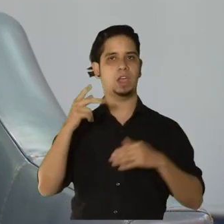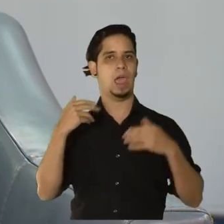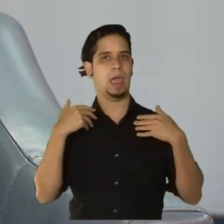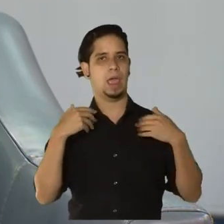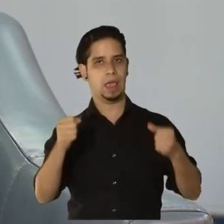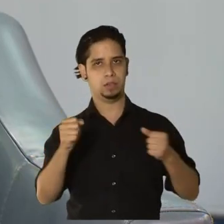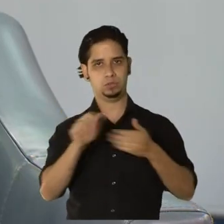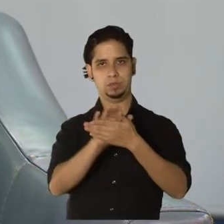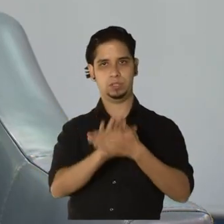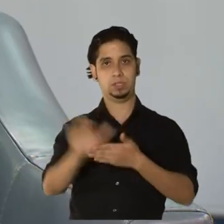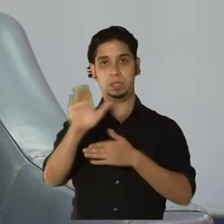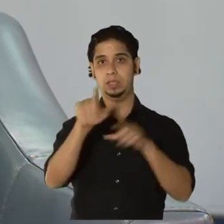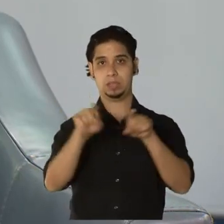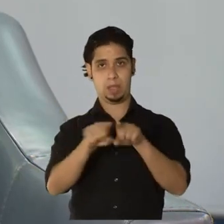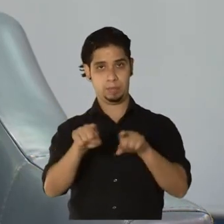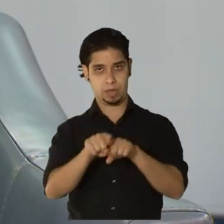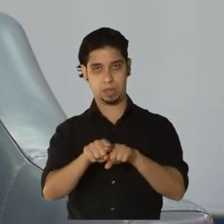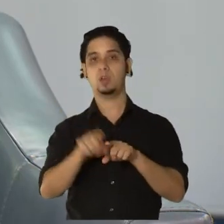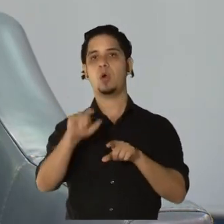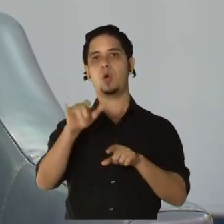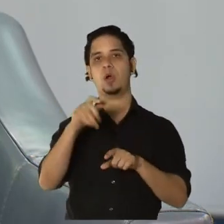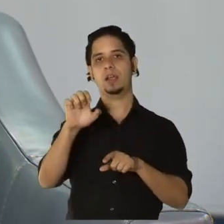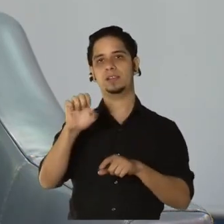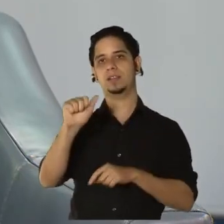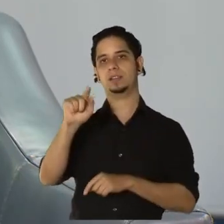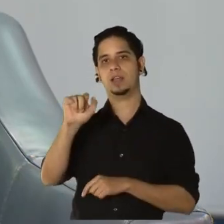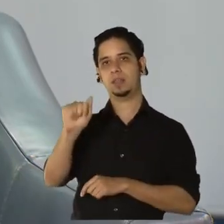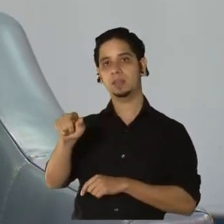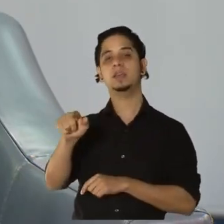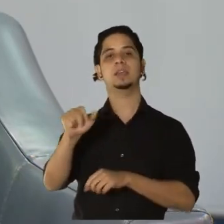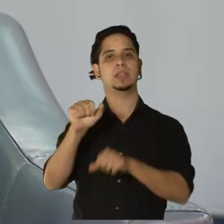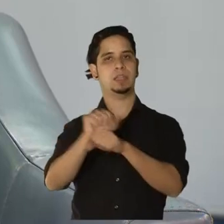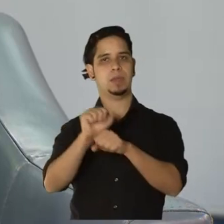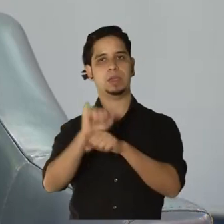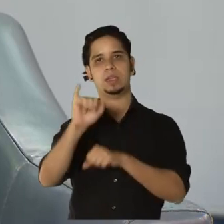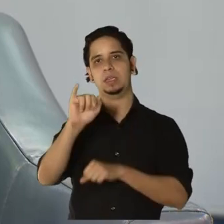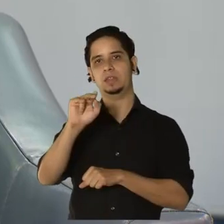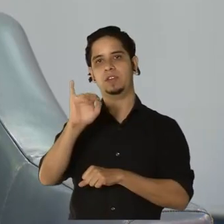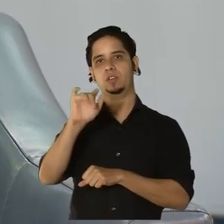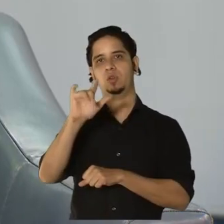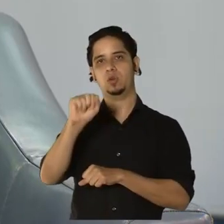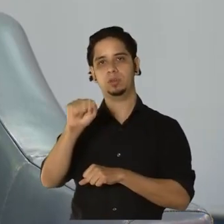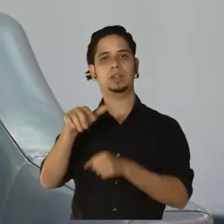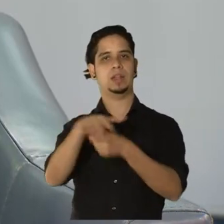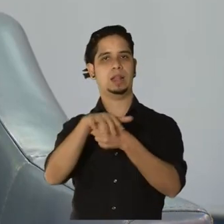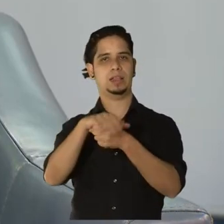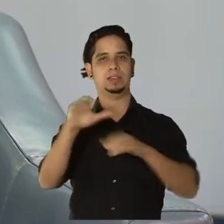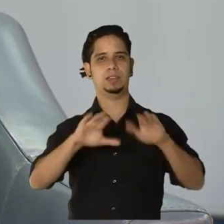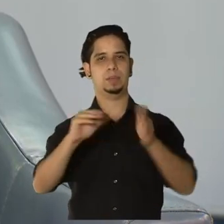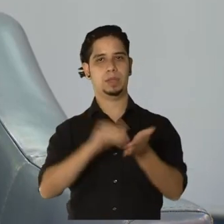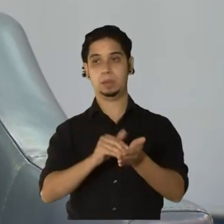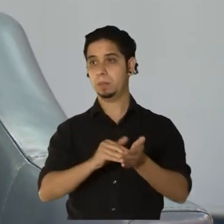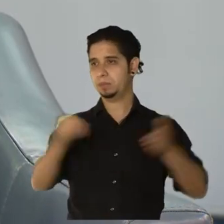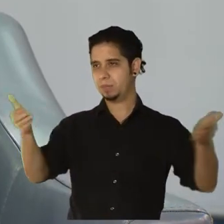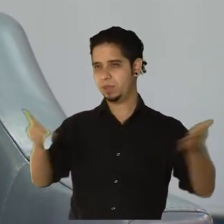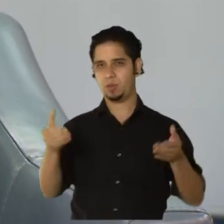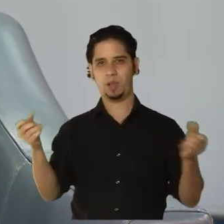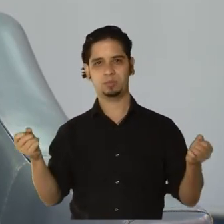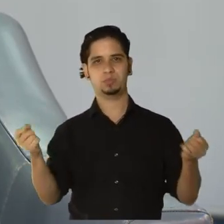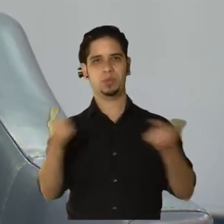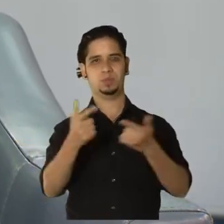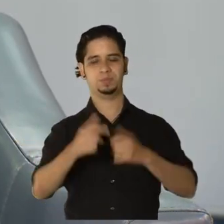finalizar nos acompañará el doctor Jorge Santana Bagur, infectólogo del recinto de ciencias médicas. Así que bienvenidos a todos.